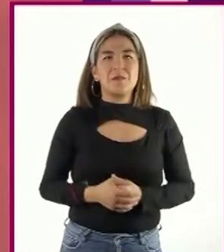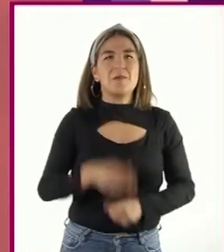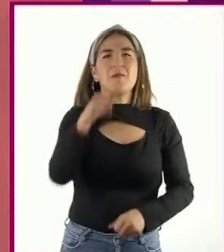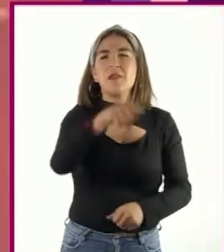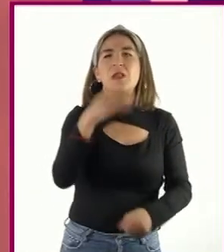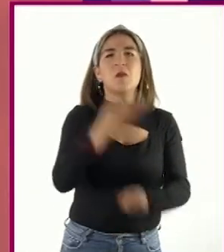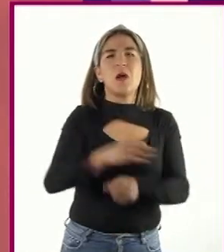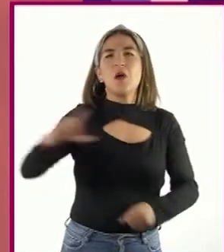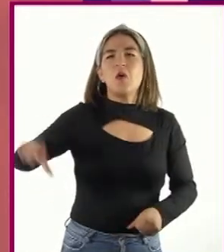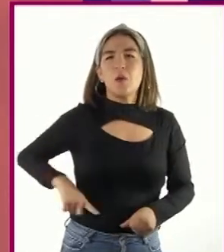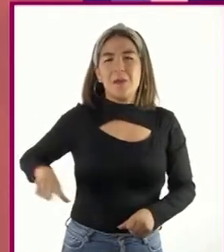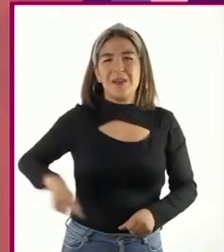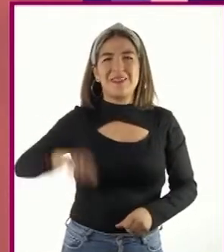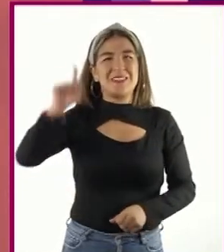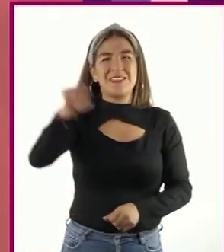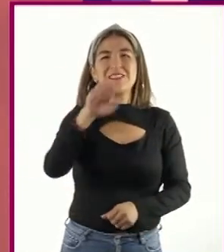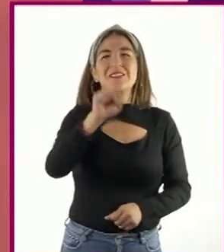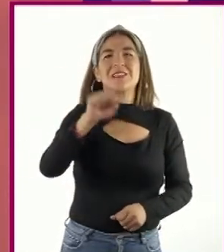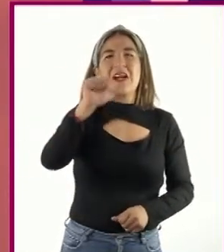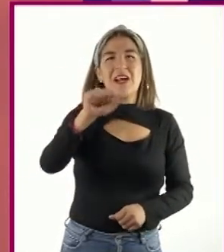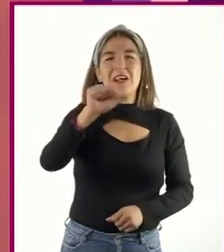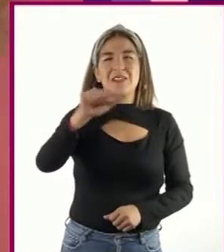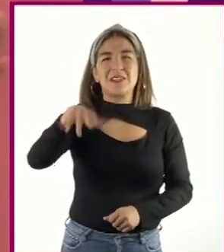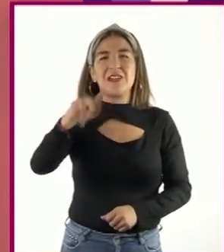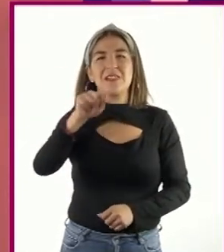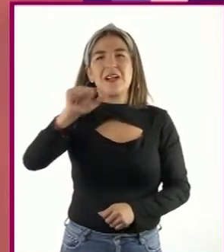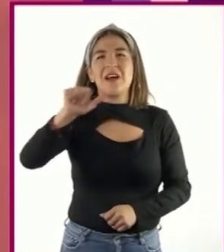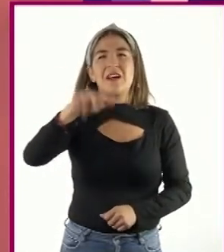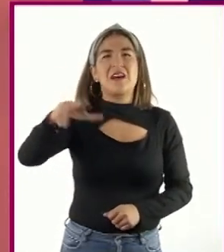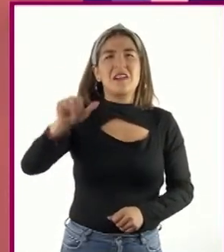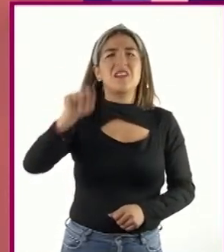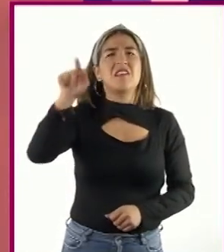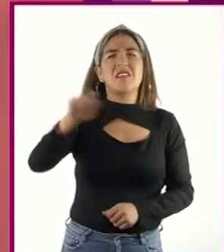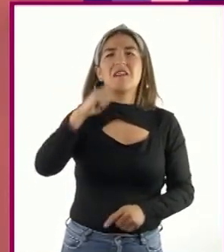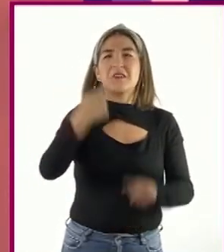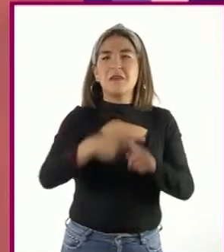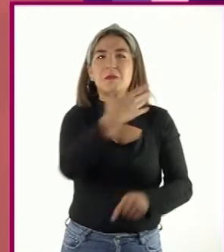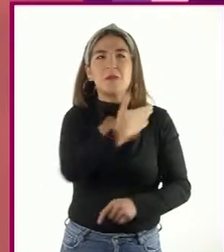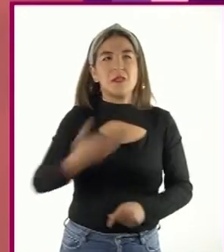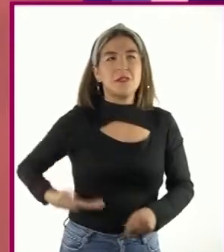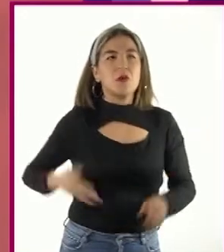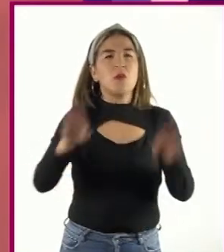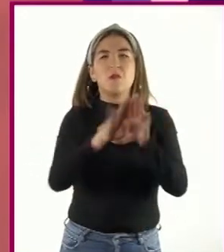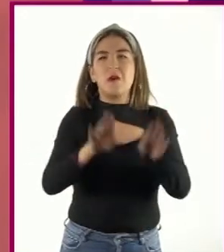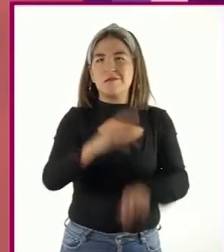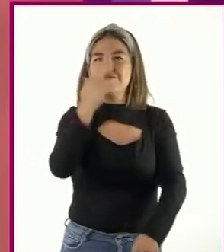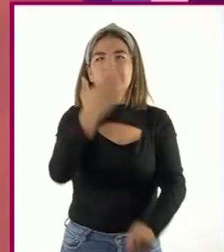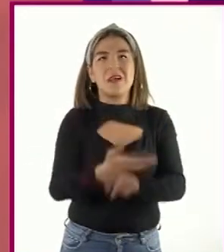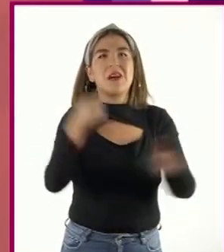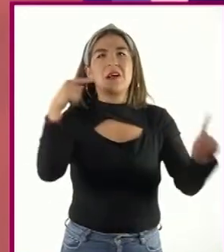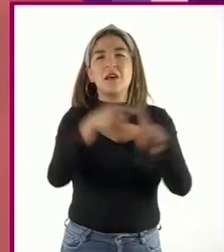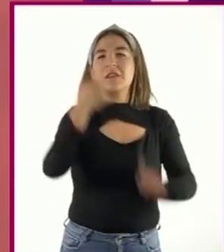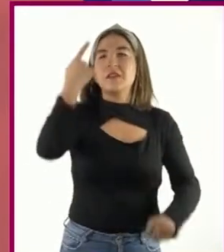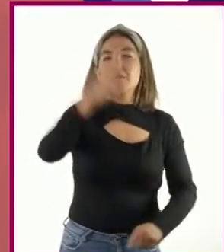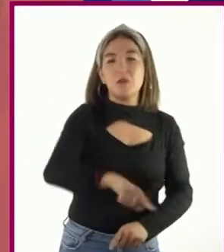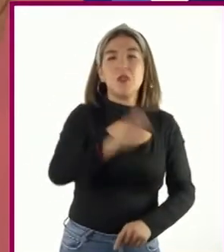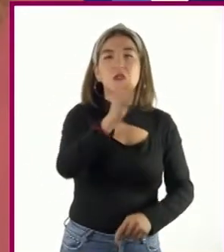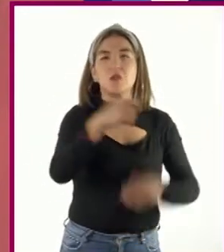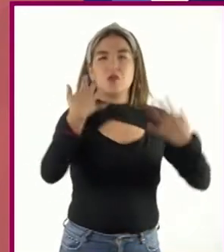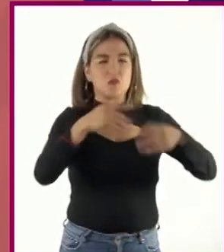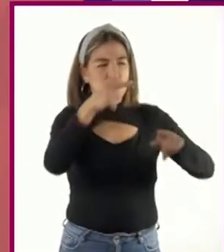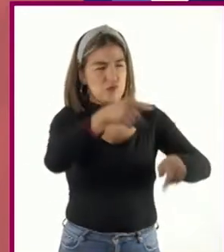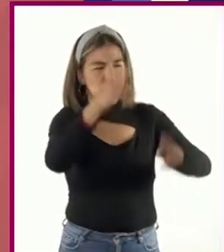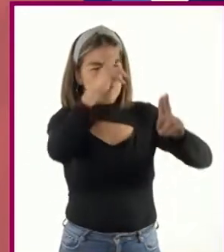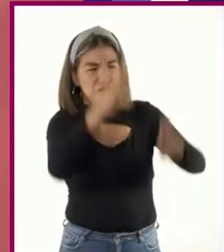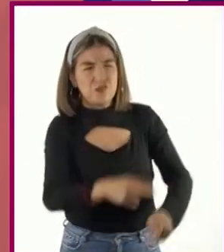el gobierno de Antonio López de Santana, era prácticamente exigido dirigirse al mandatario como su Alteza